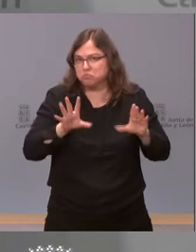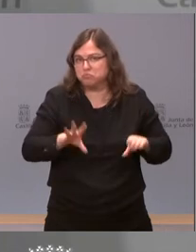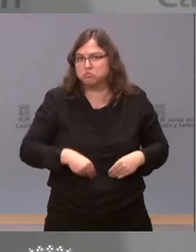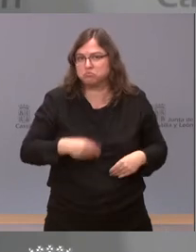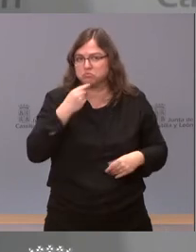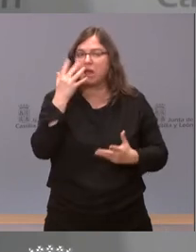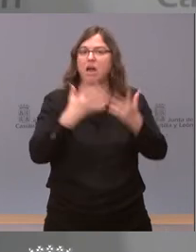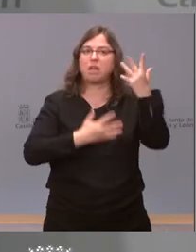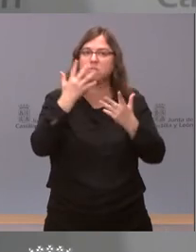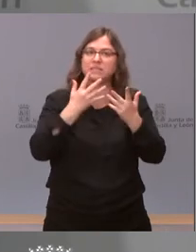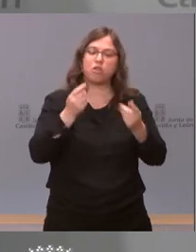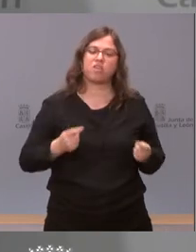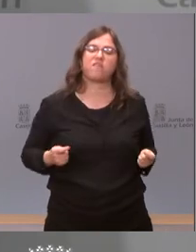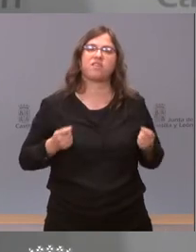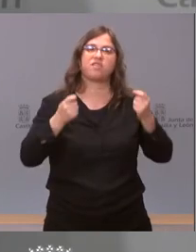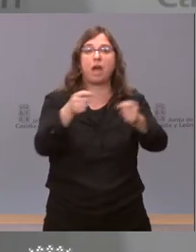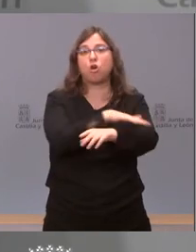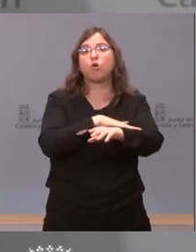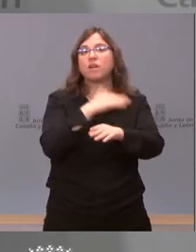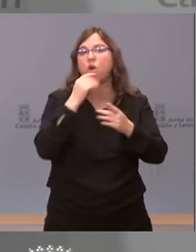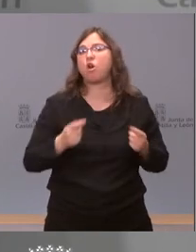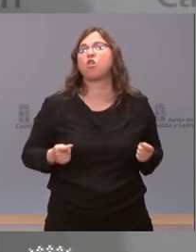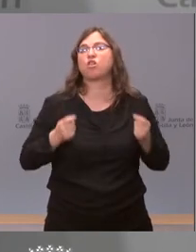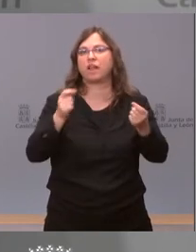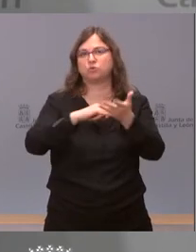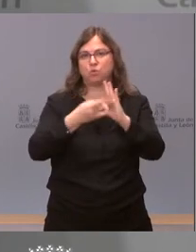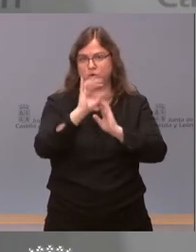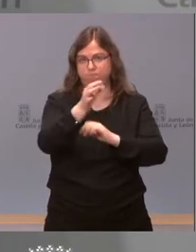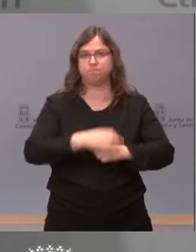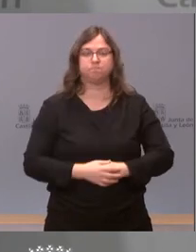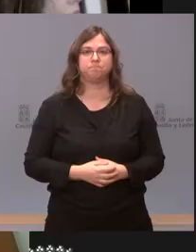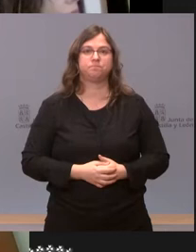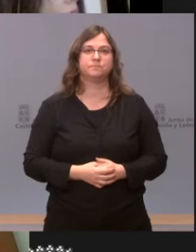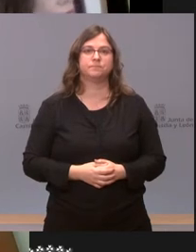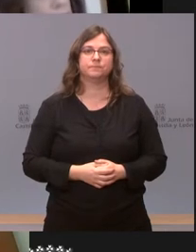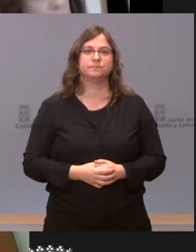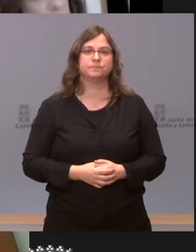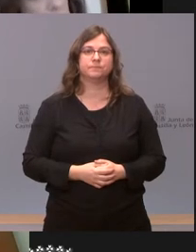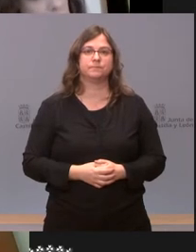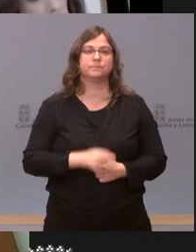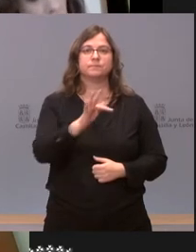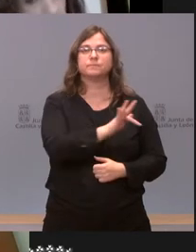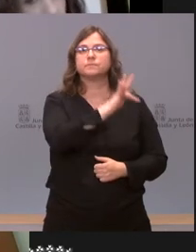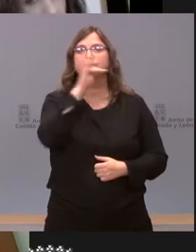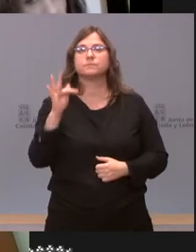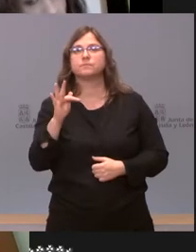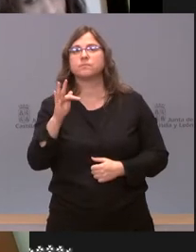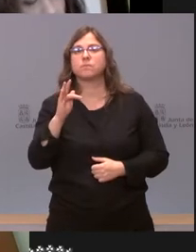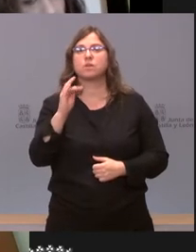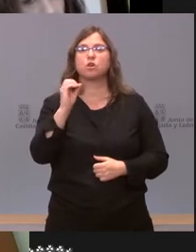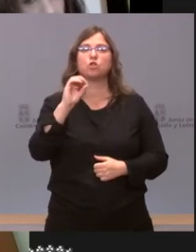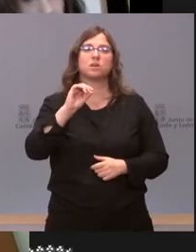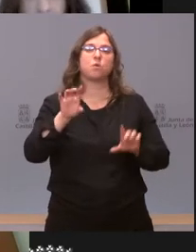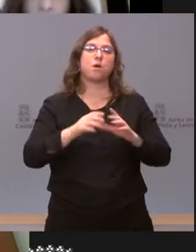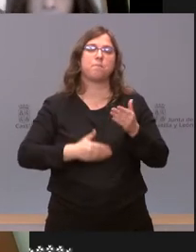pues tendrá que proveer la solución porque es nuestra obligación Pues turno ya para Oscar Quindós del